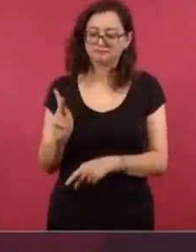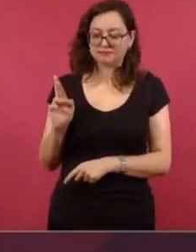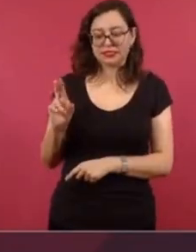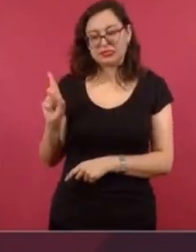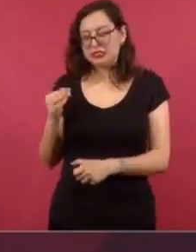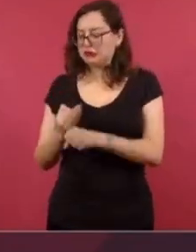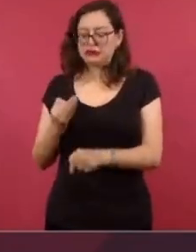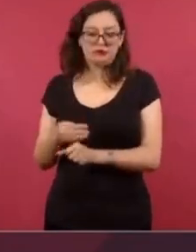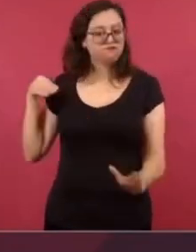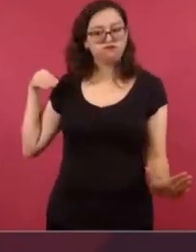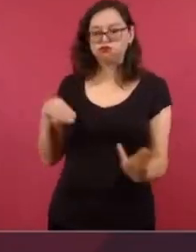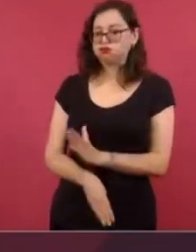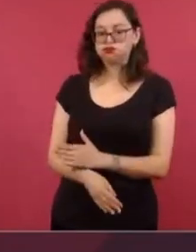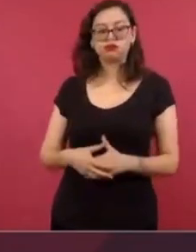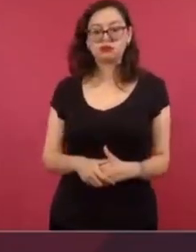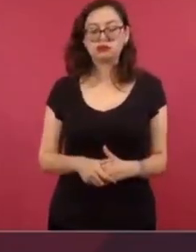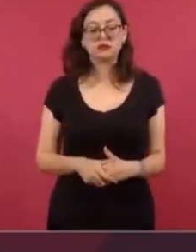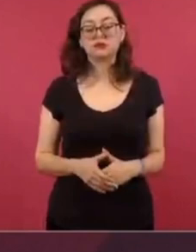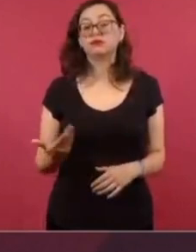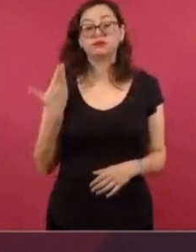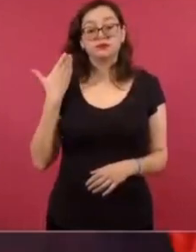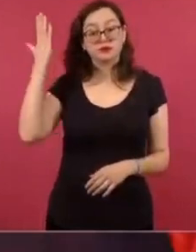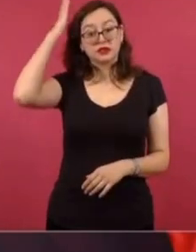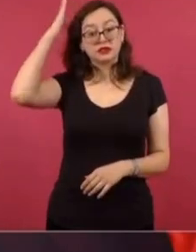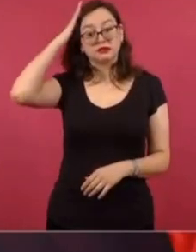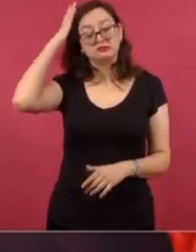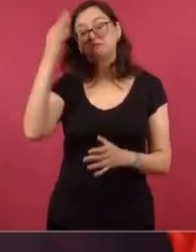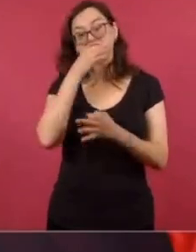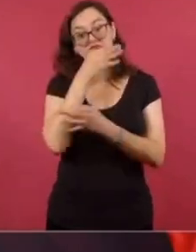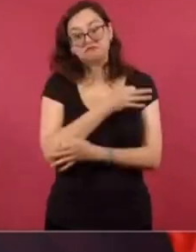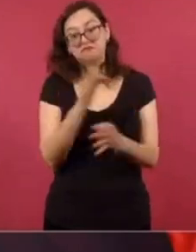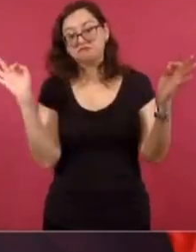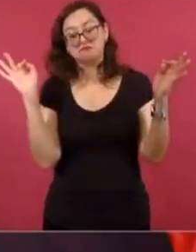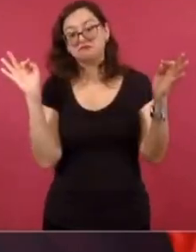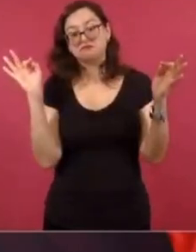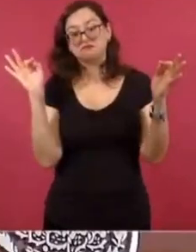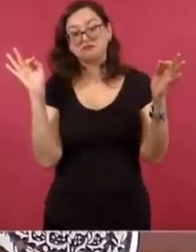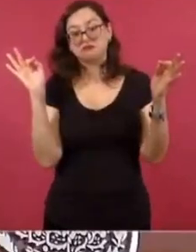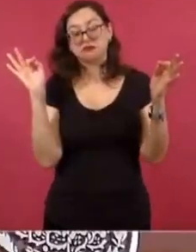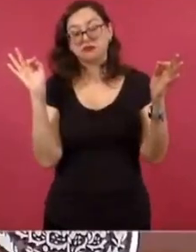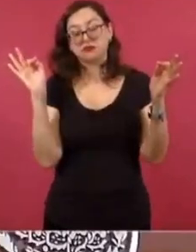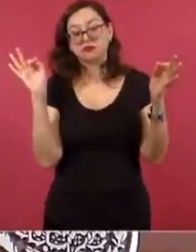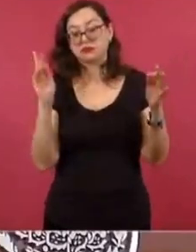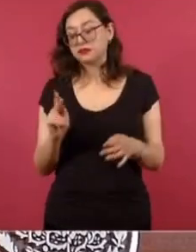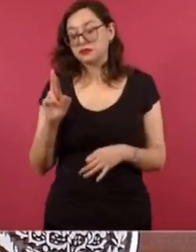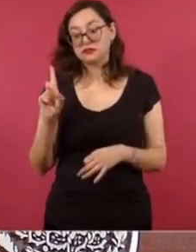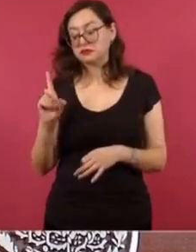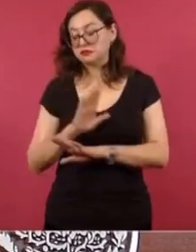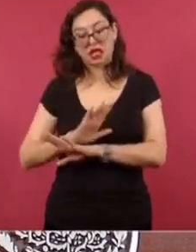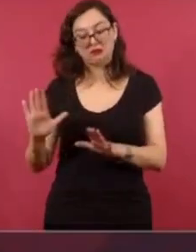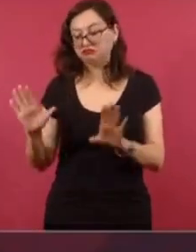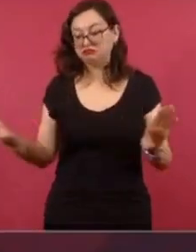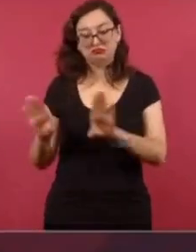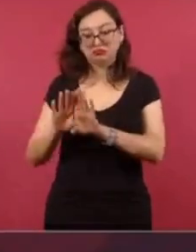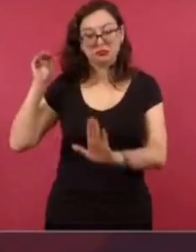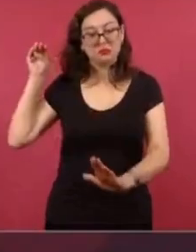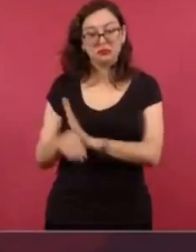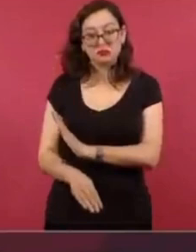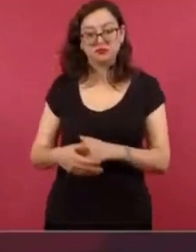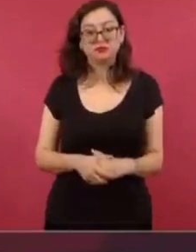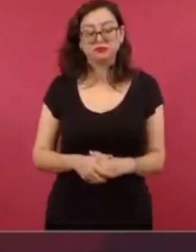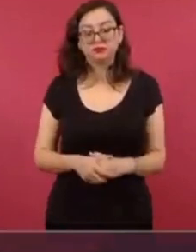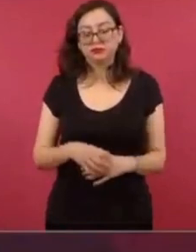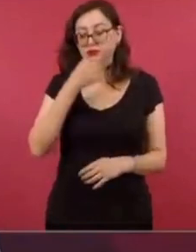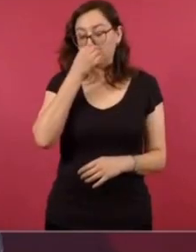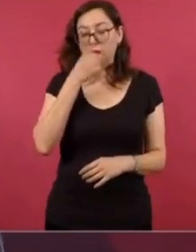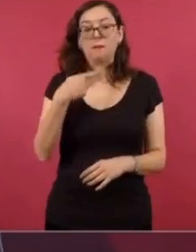difícil. Su dirigente acaba de decir que ya se termina el ciclo del PRD. Bueno, ese partido